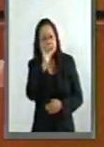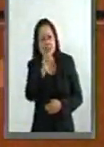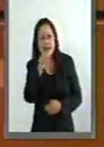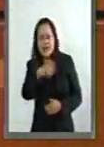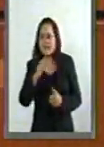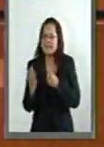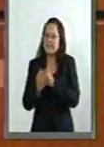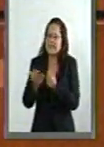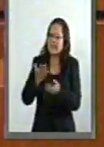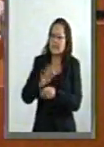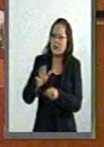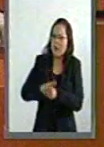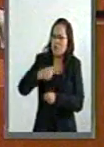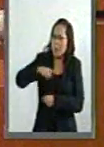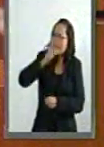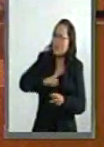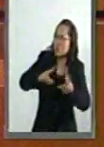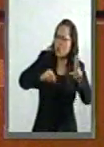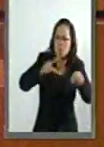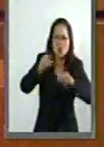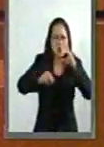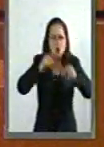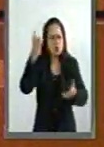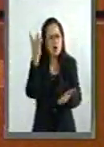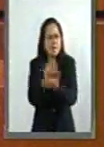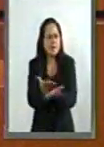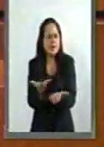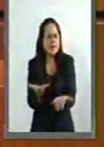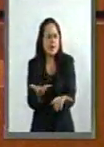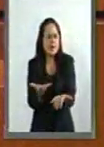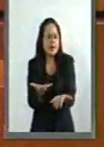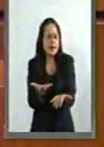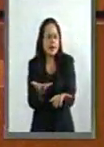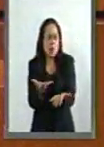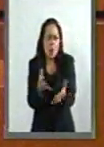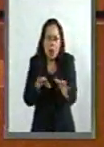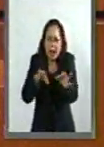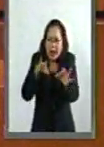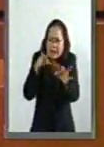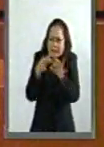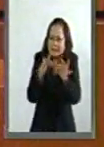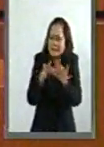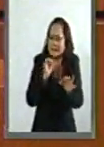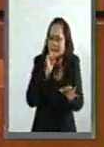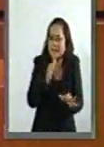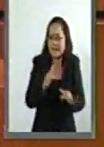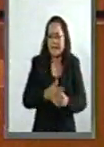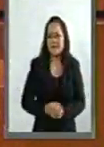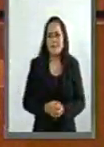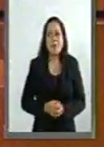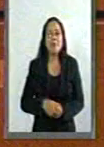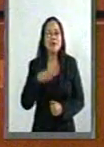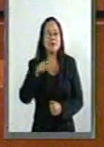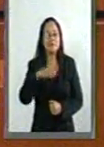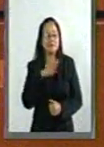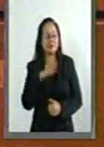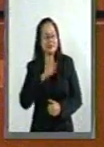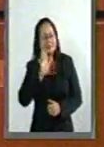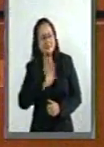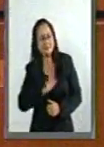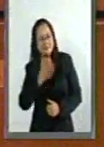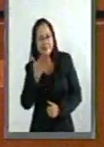defiende, no soy mentirosa, solo soy inexacta. Su actuación no convence.